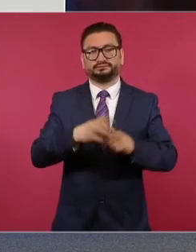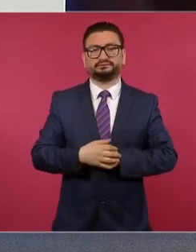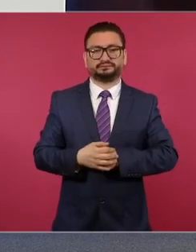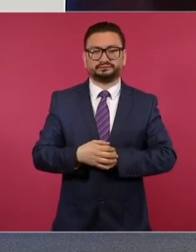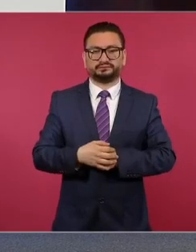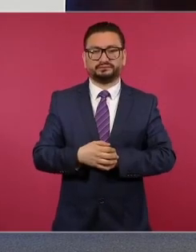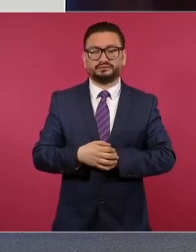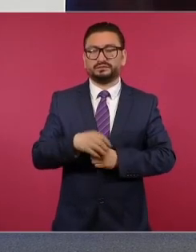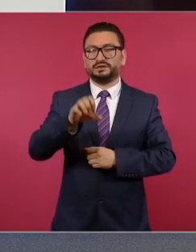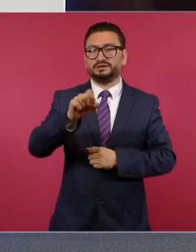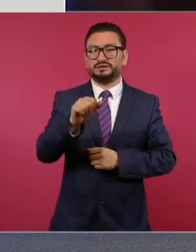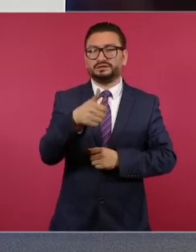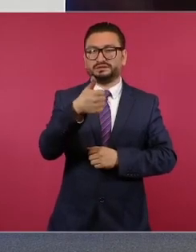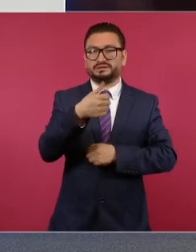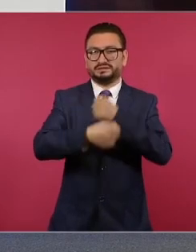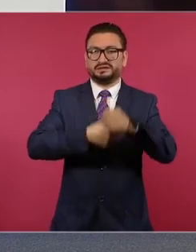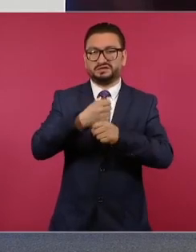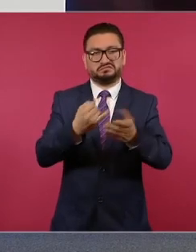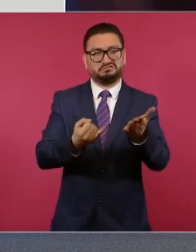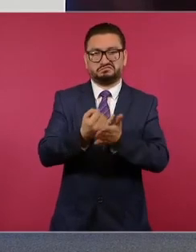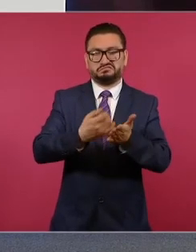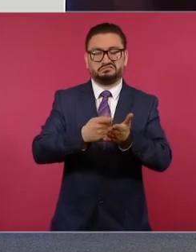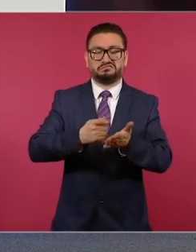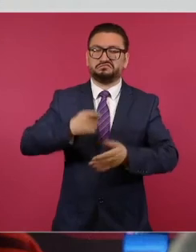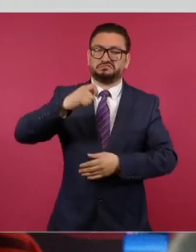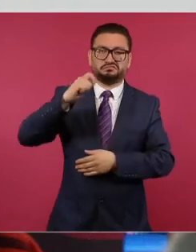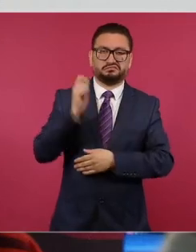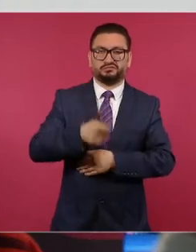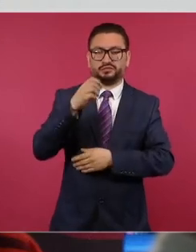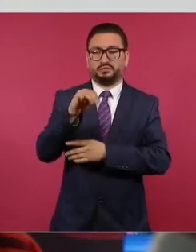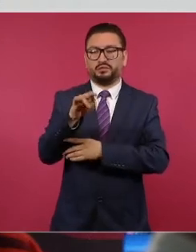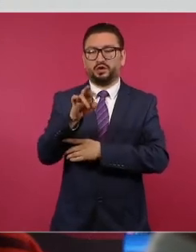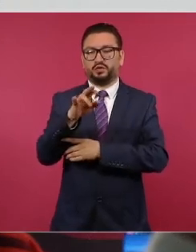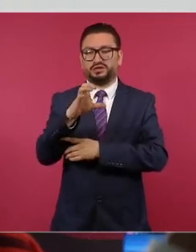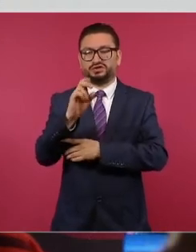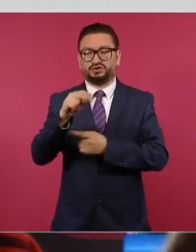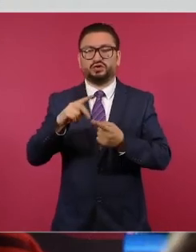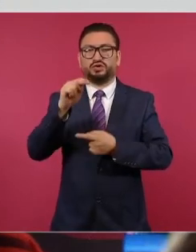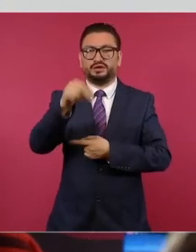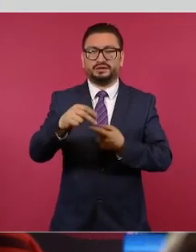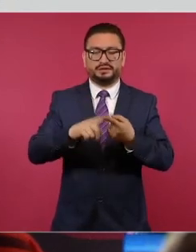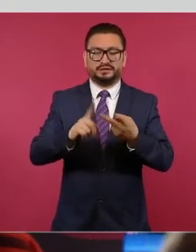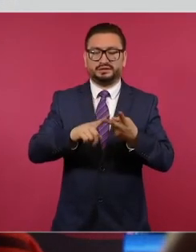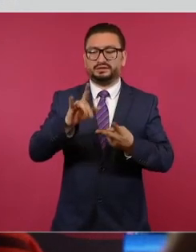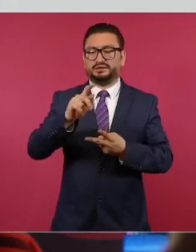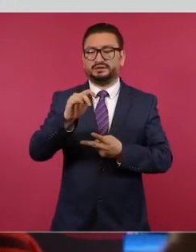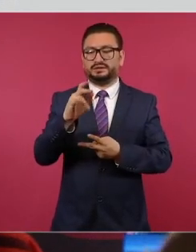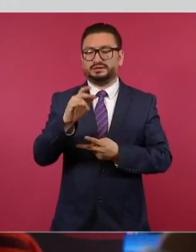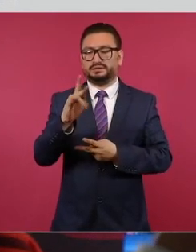Otra sentencia de 66 años de prisión a Mauricio N. y Leticia Beatriz.